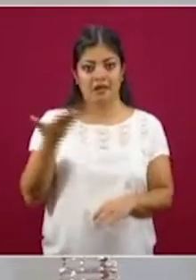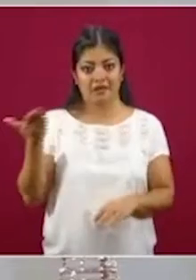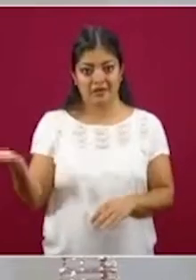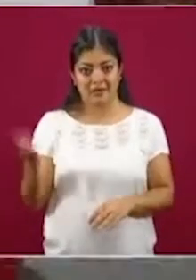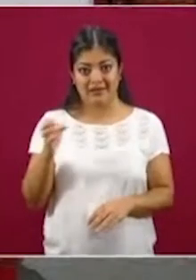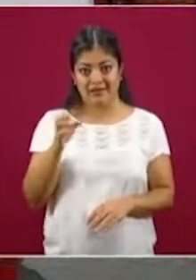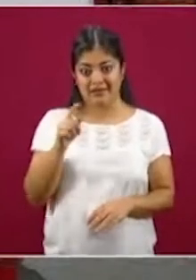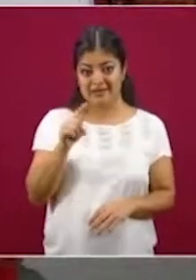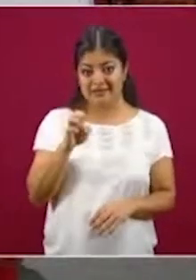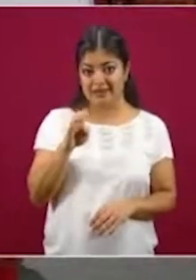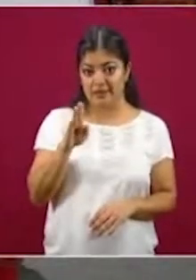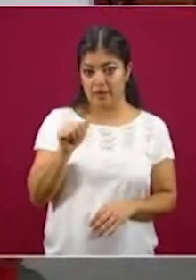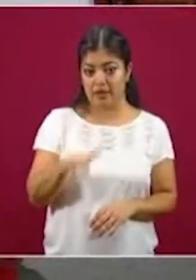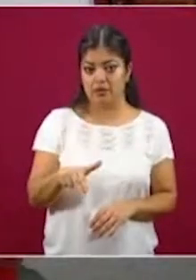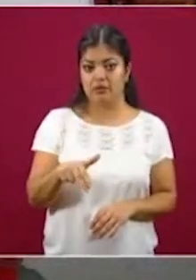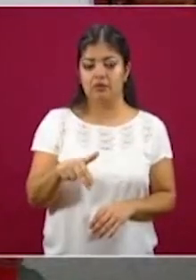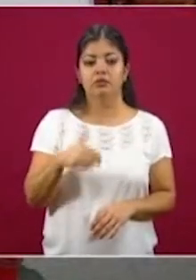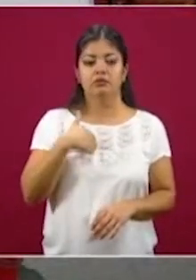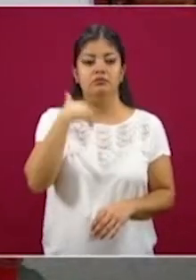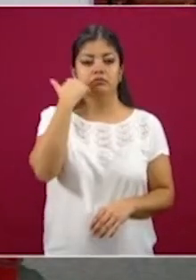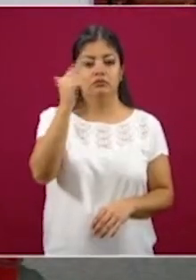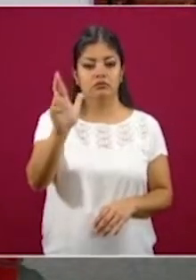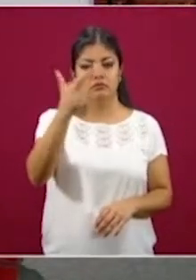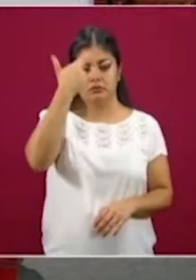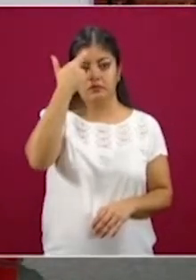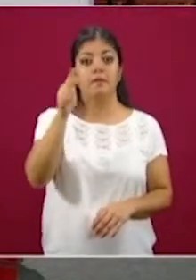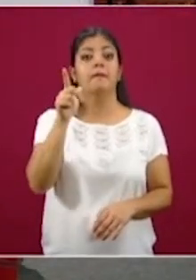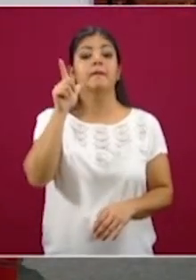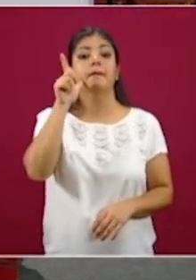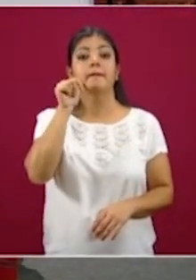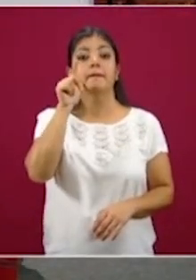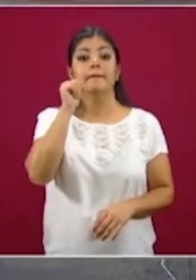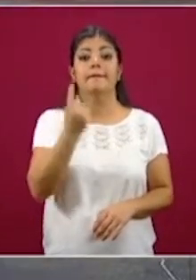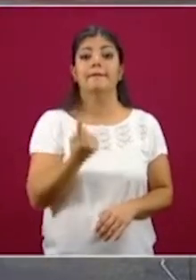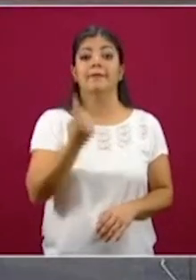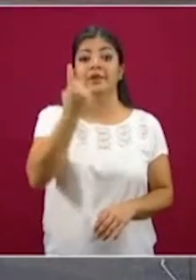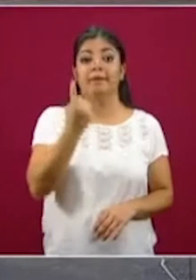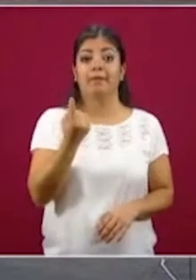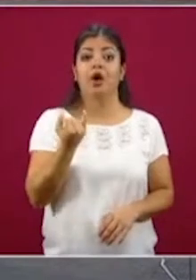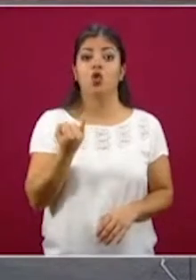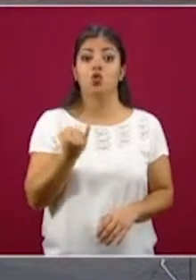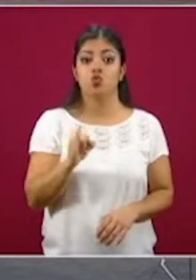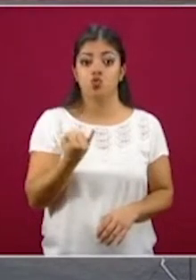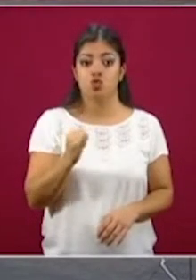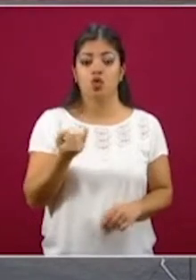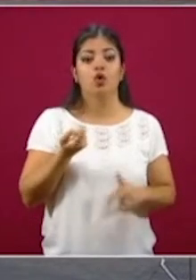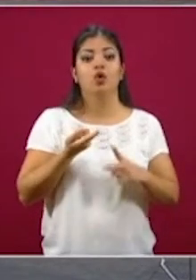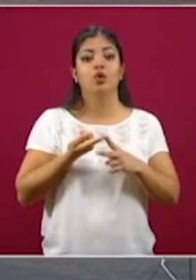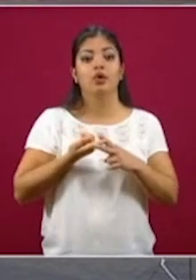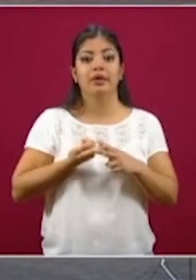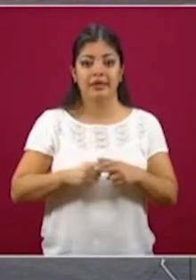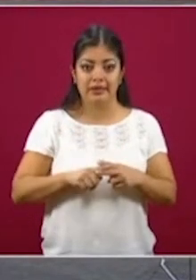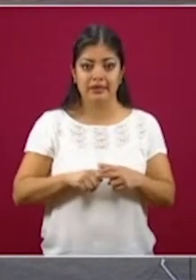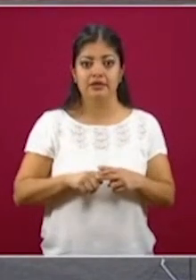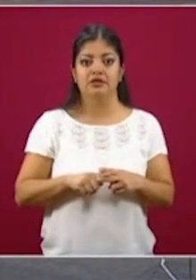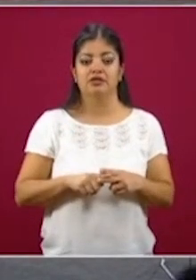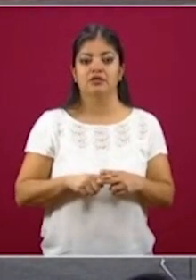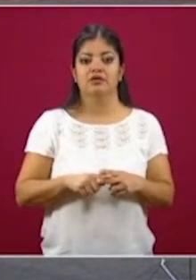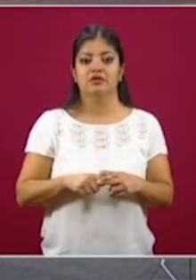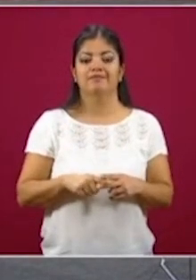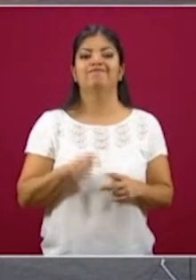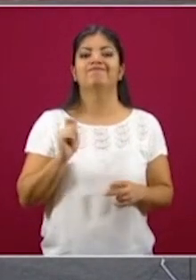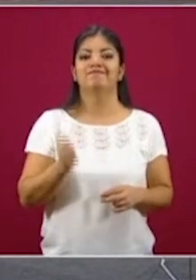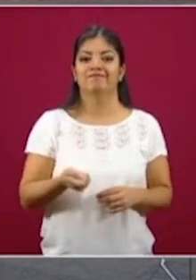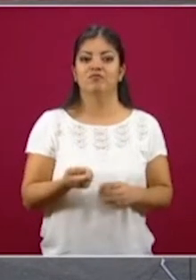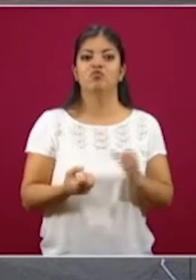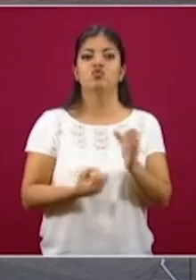Permítanme recordar, mañana primero de junio inicia esta